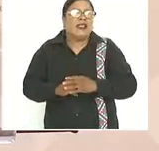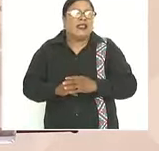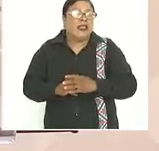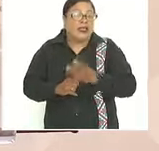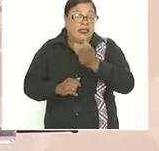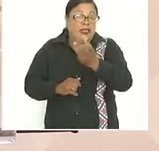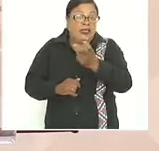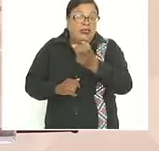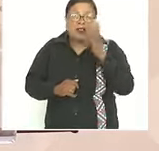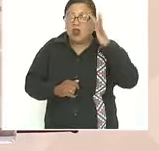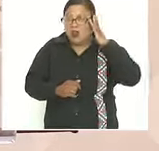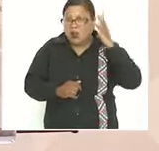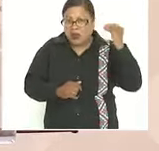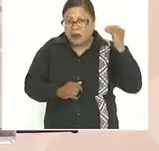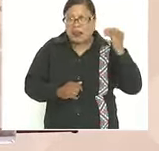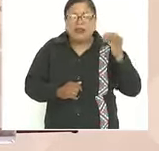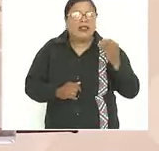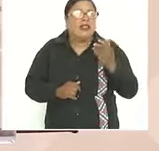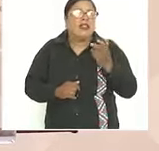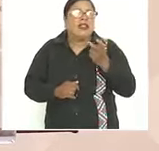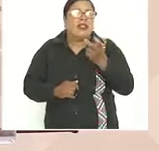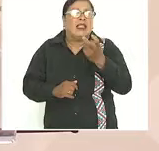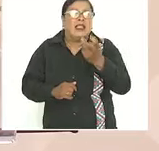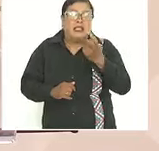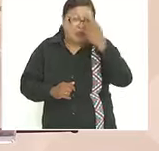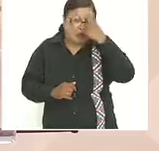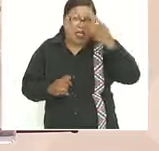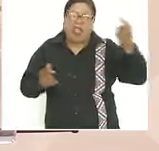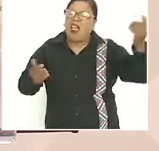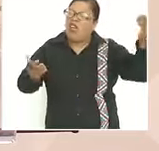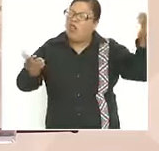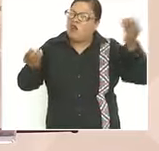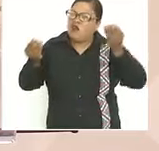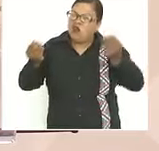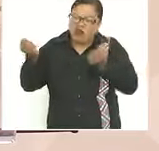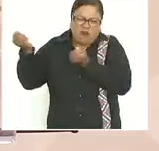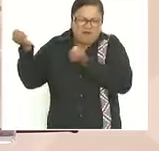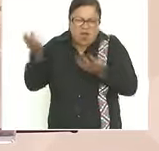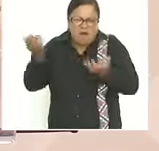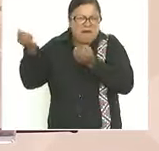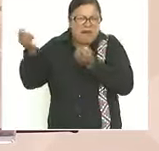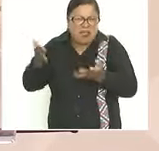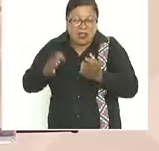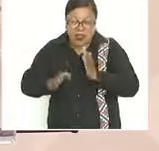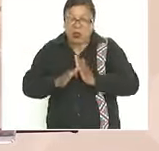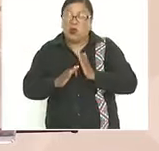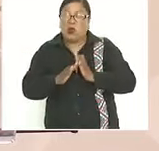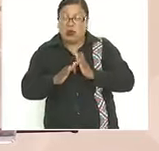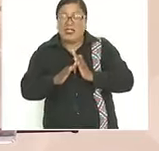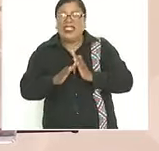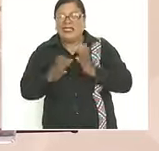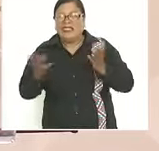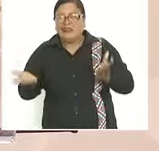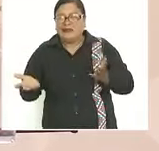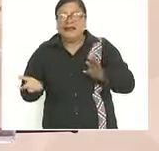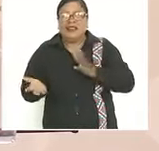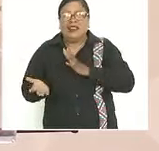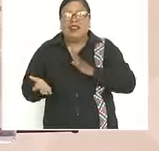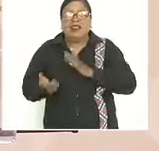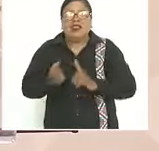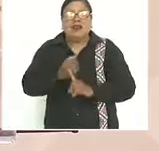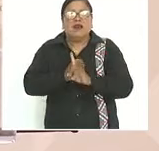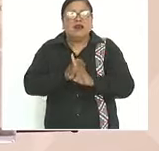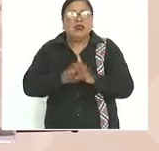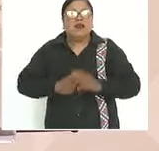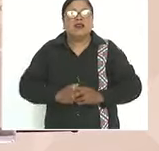Colimba un puerto que va a recibir mucha carga ahora hay problemas en el cruce